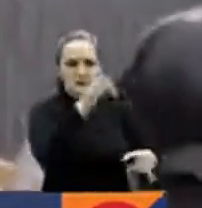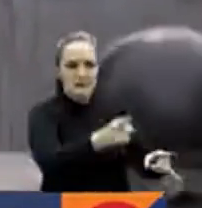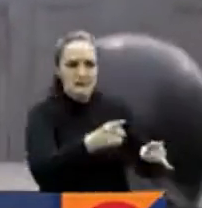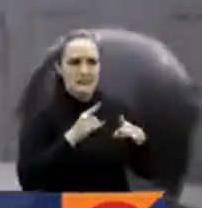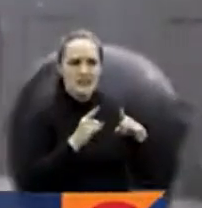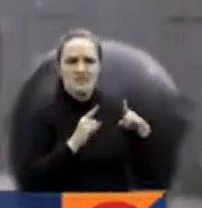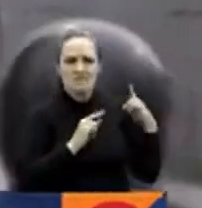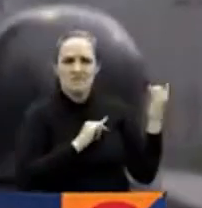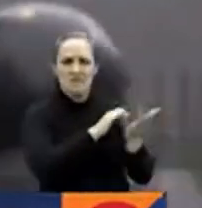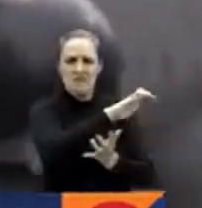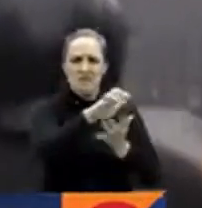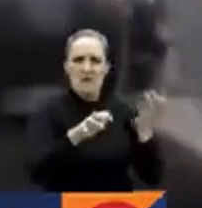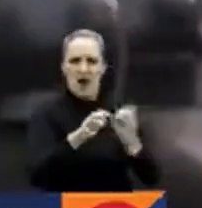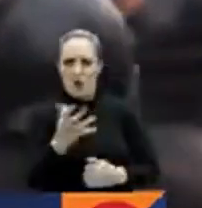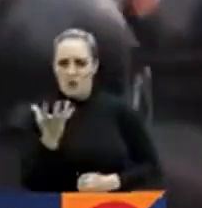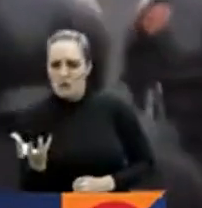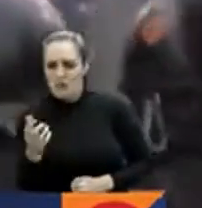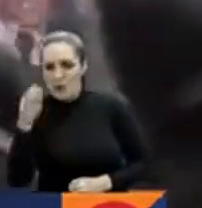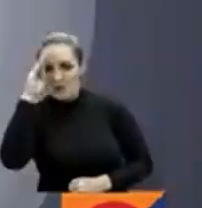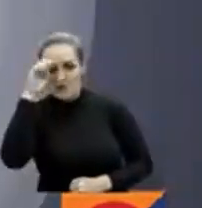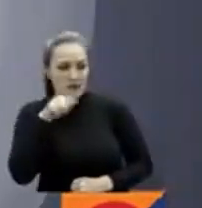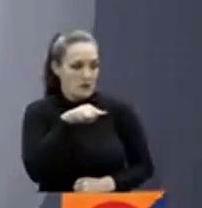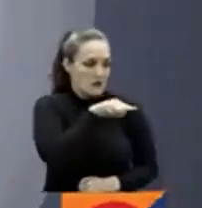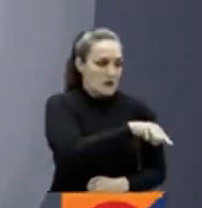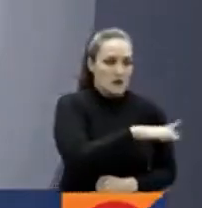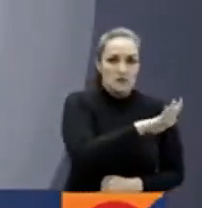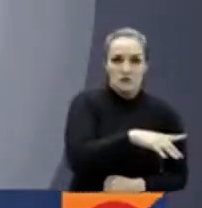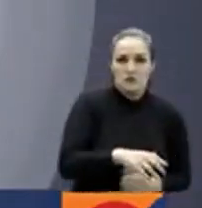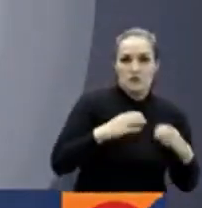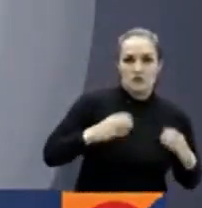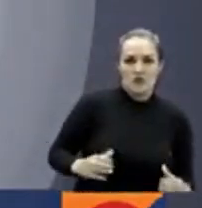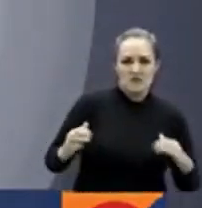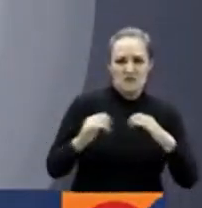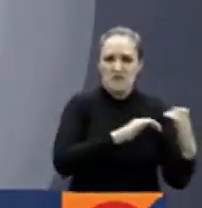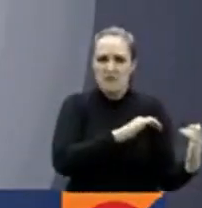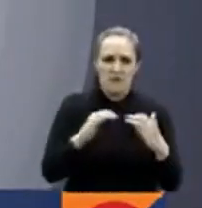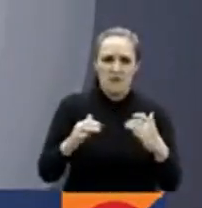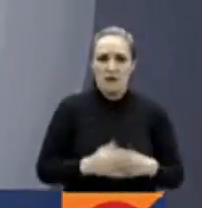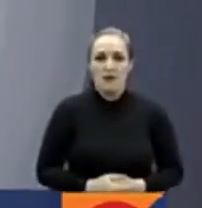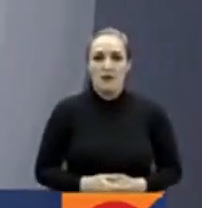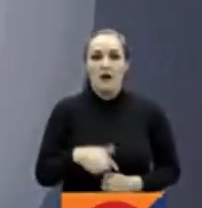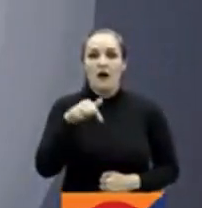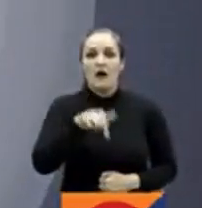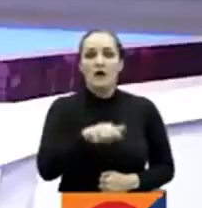la colisión de civiles y policía le pintó un nuevo día. Reventamos San Marcos.